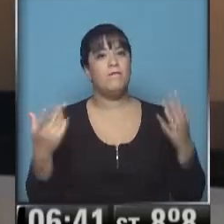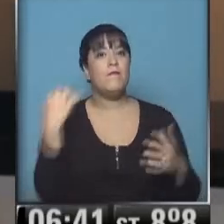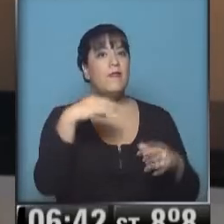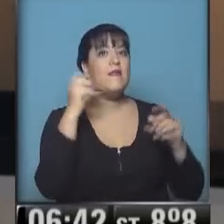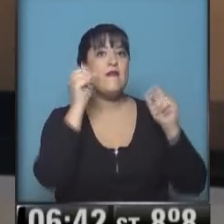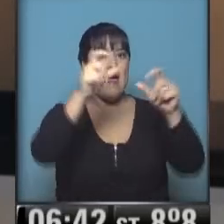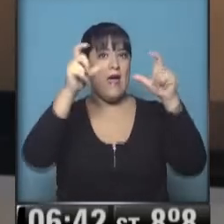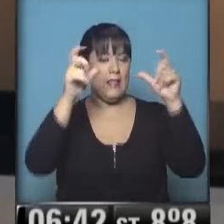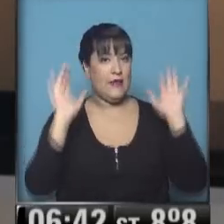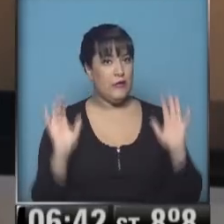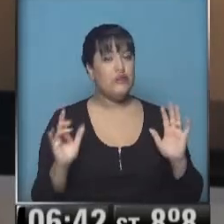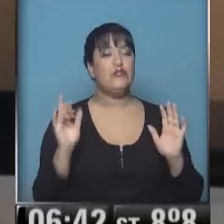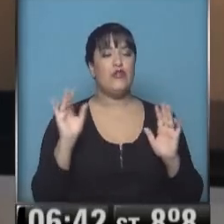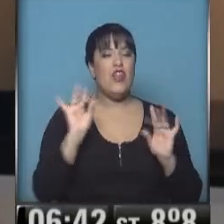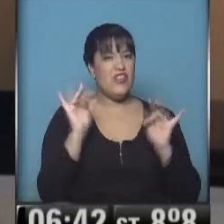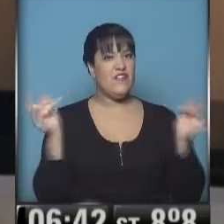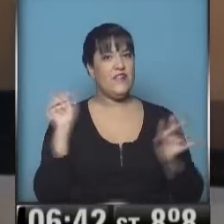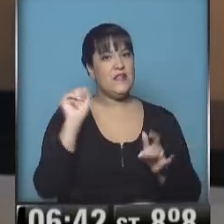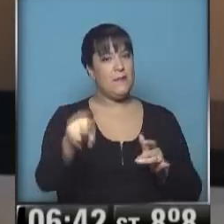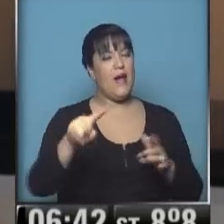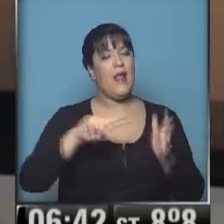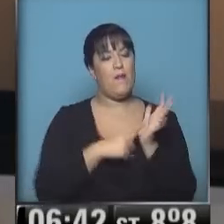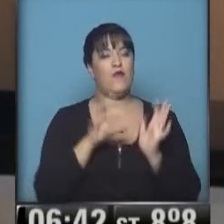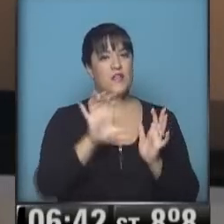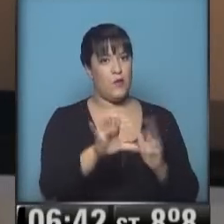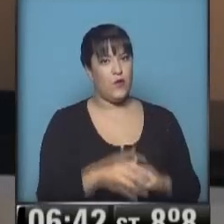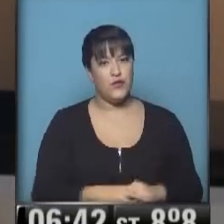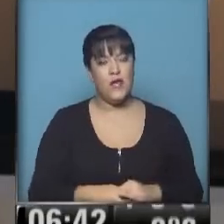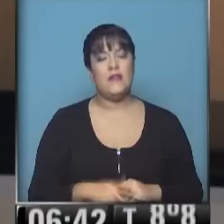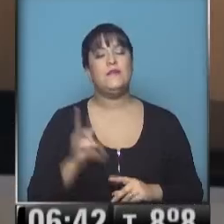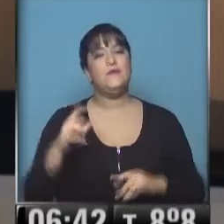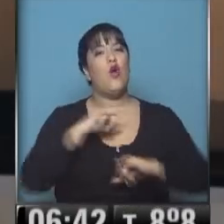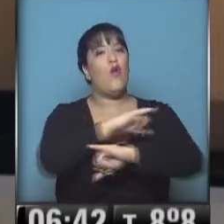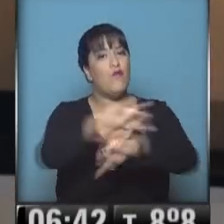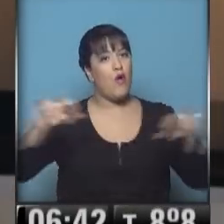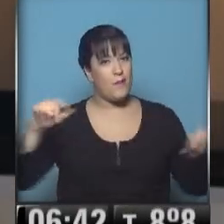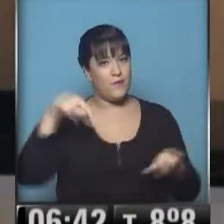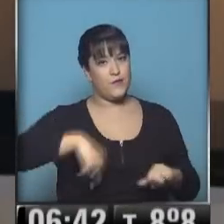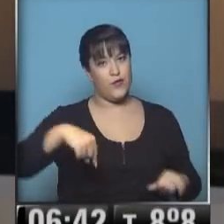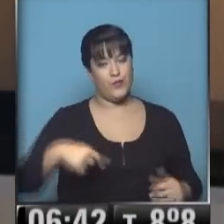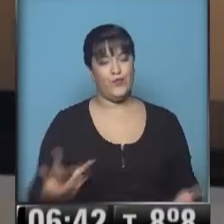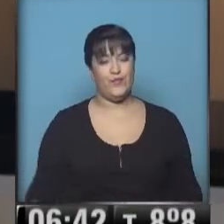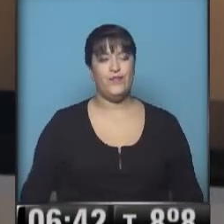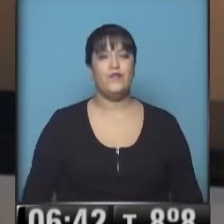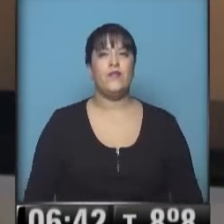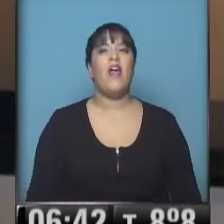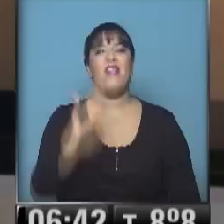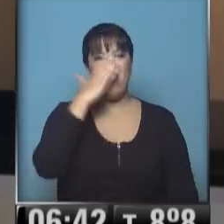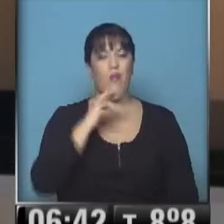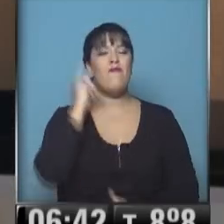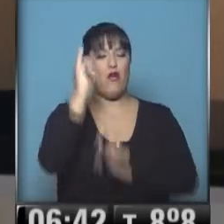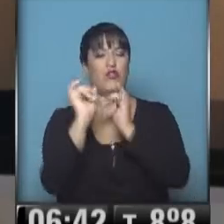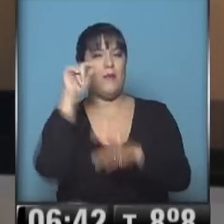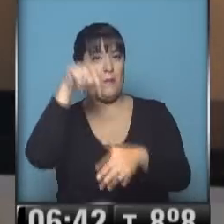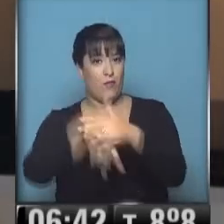atentos. Momentos difíciles entonces en la provincia de Buenos Aires. Esta información que se amplía esta mañana en Visión 7 en un ratito nada más. Nosotros